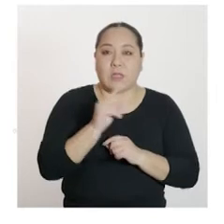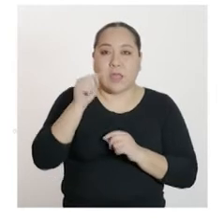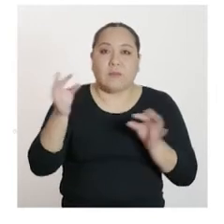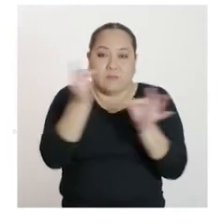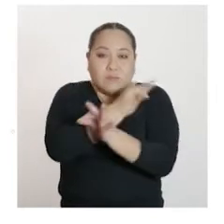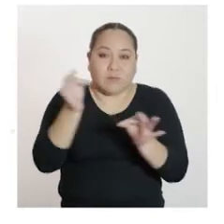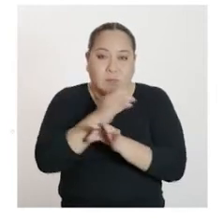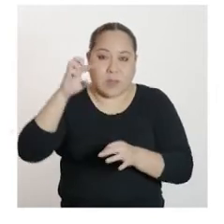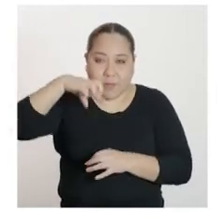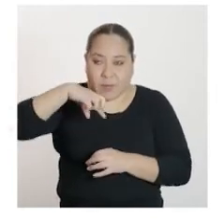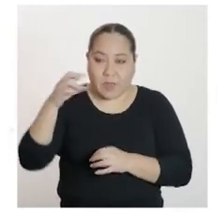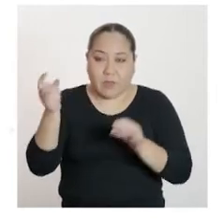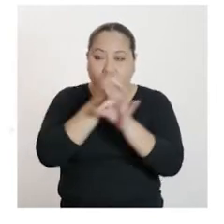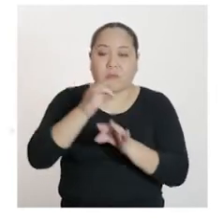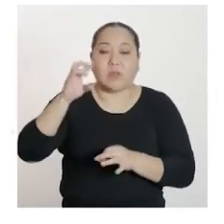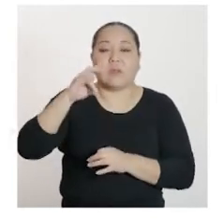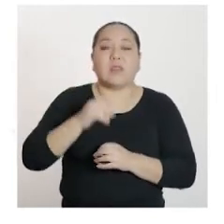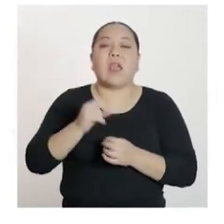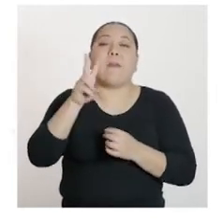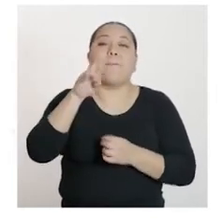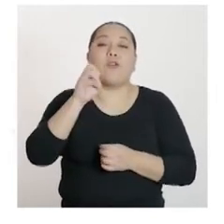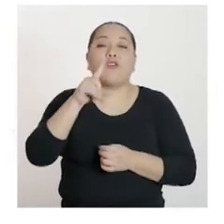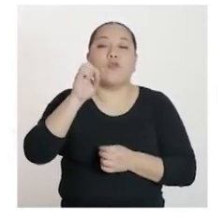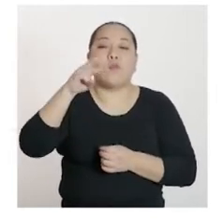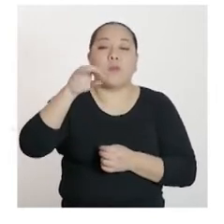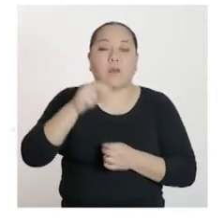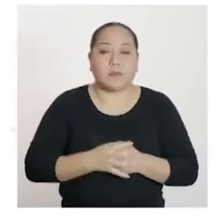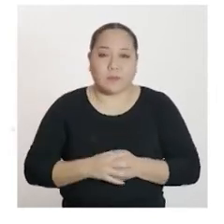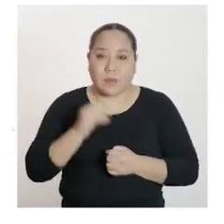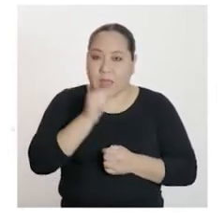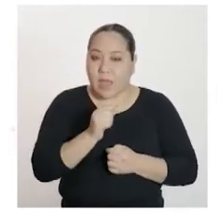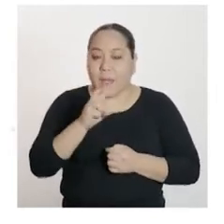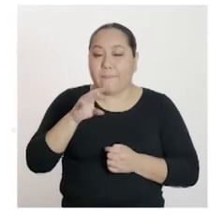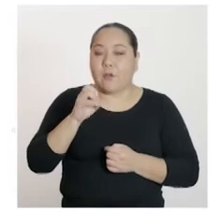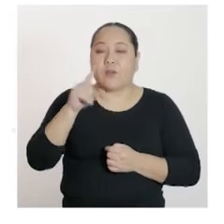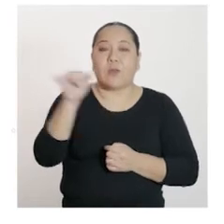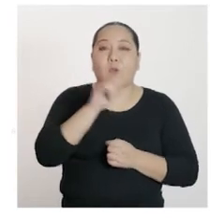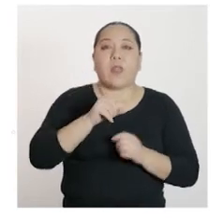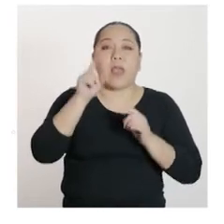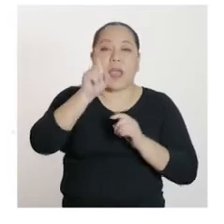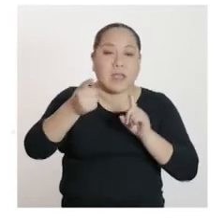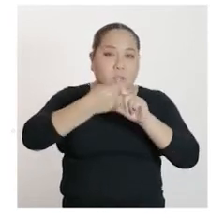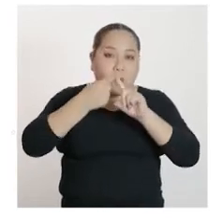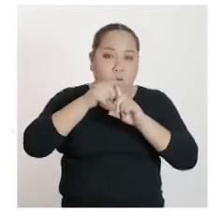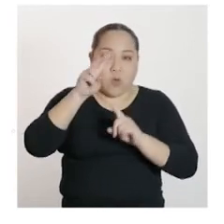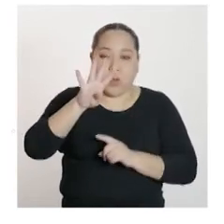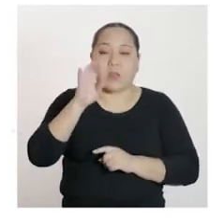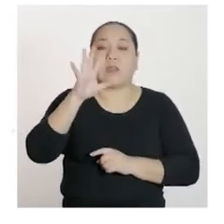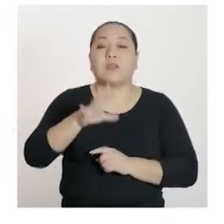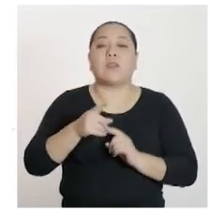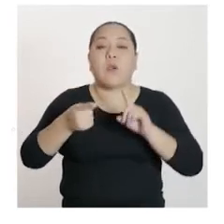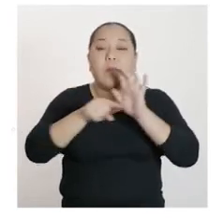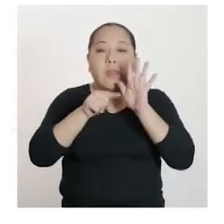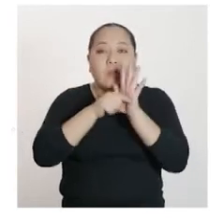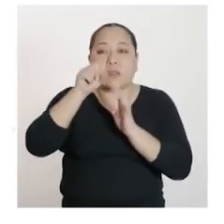P en la expresión del volumen, ¿qué obtenemos? Volumen igual a X por 45 menos X por